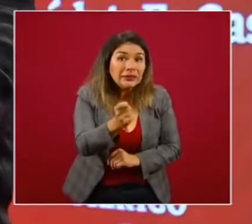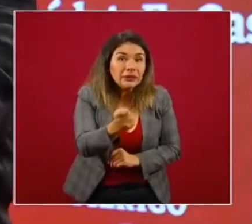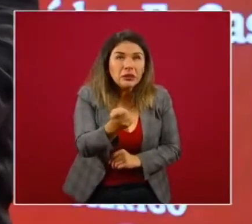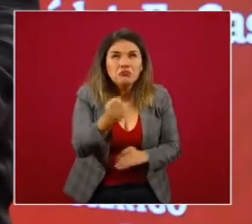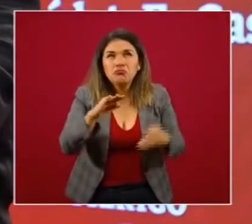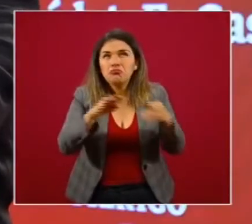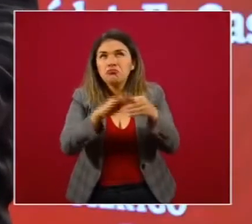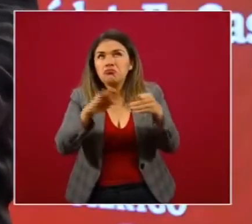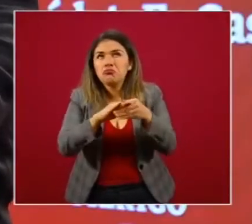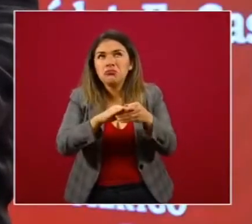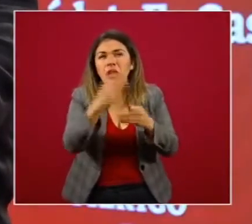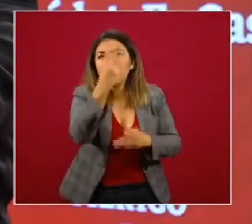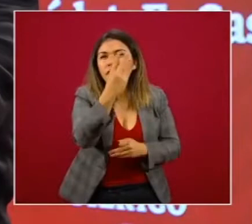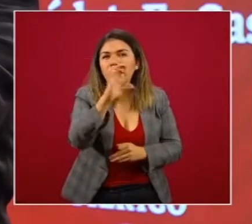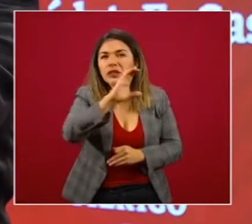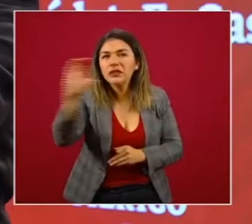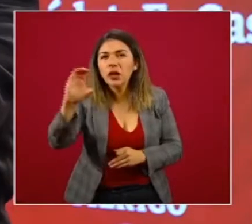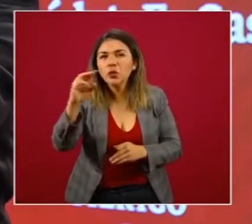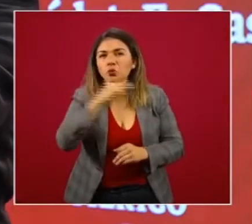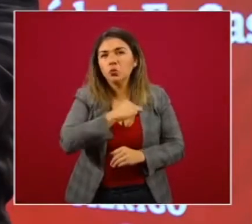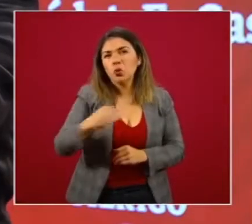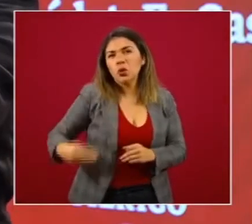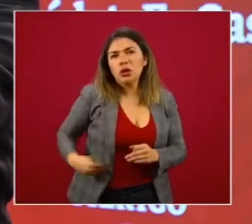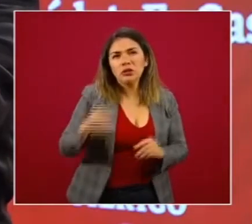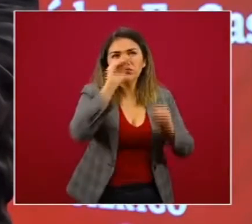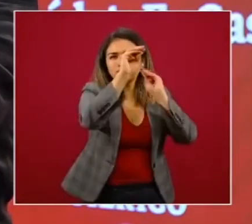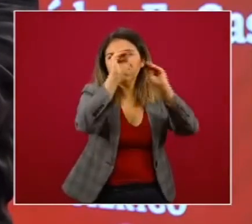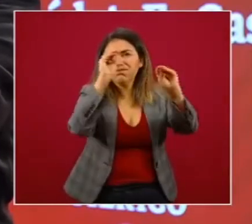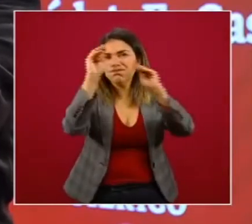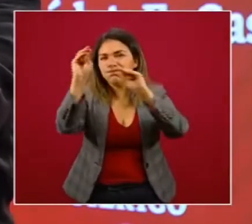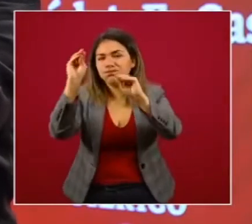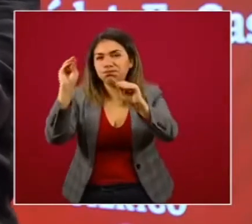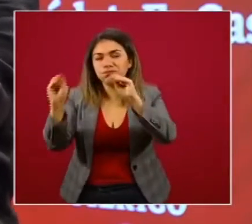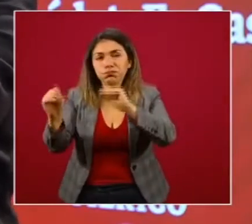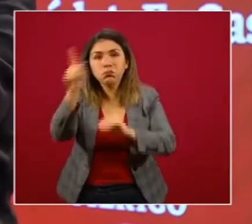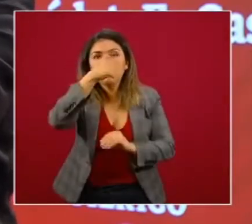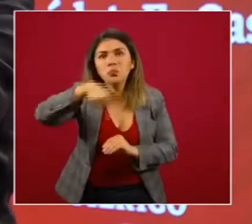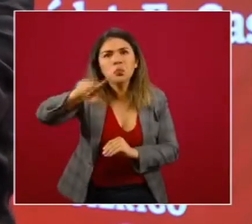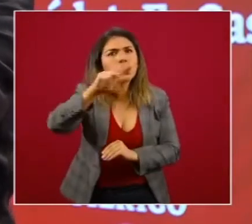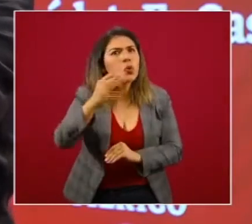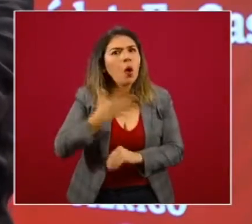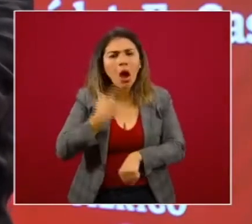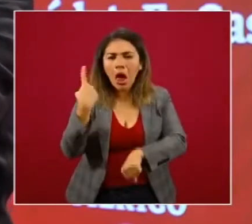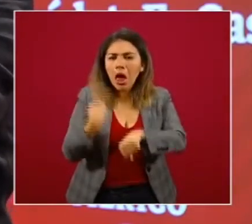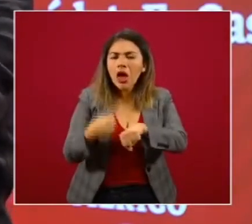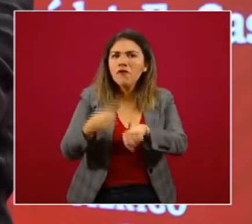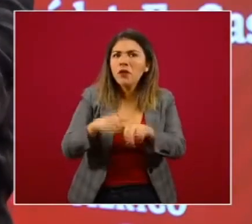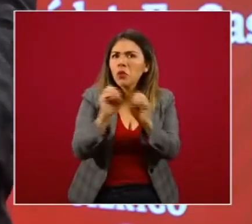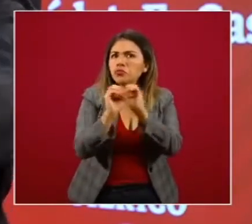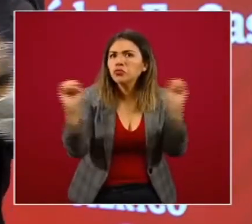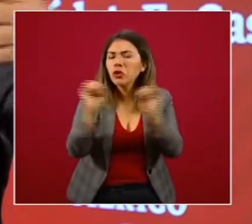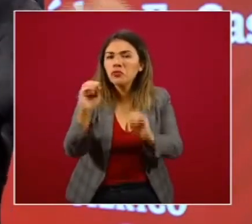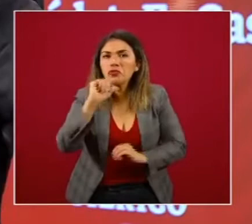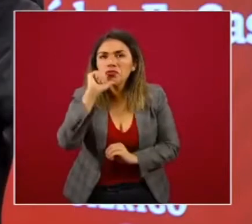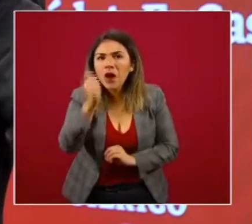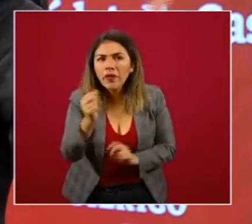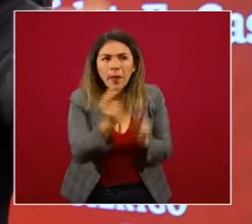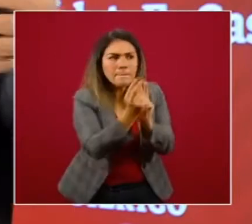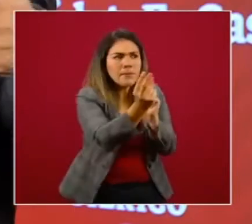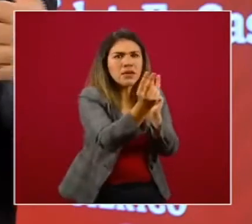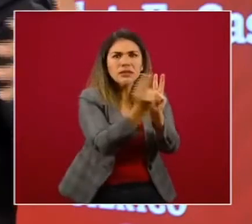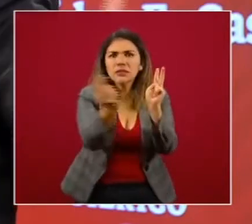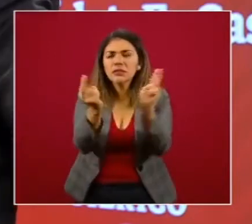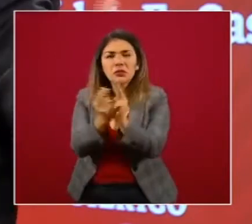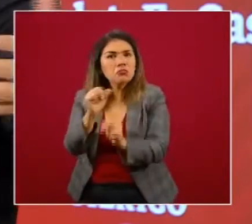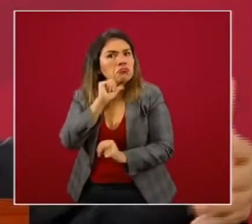alrededor de 300 municipios en donde no hay contagios, ni siquiera los vecinos